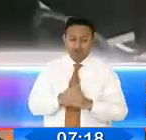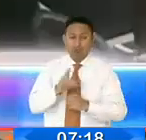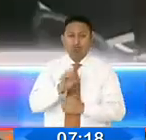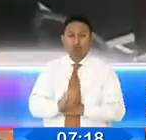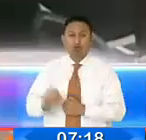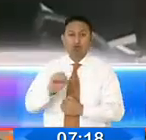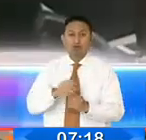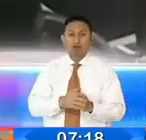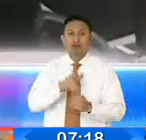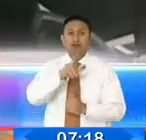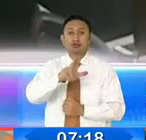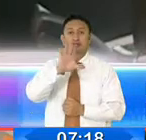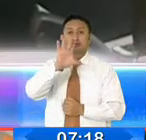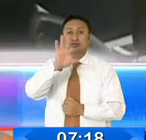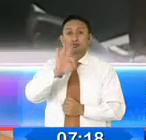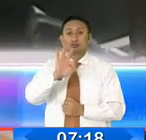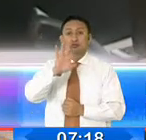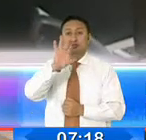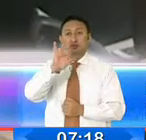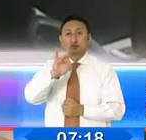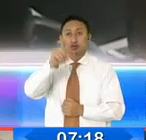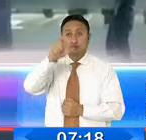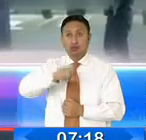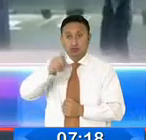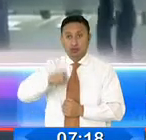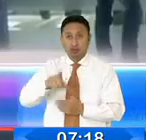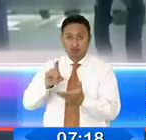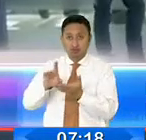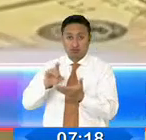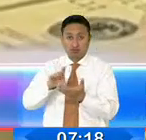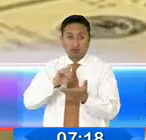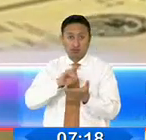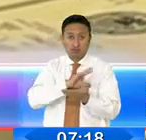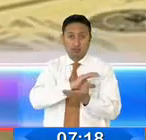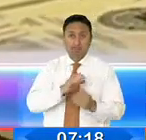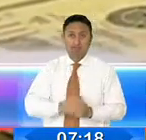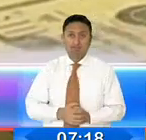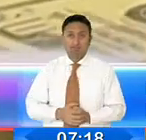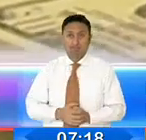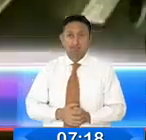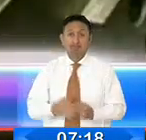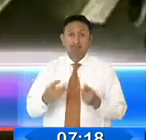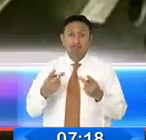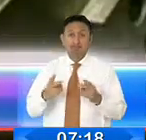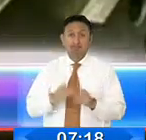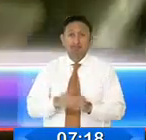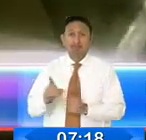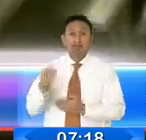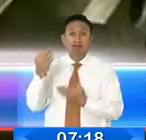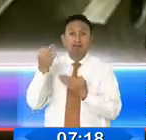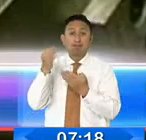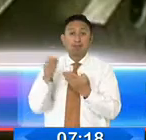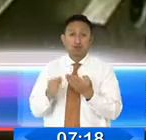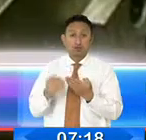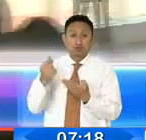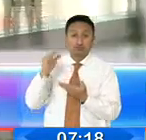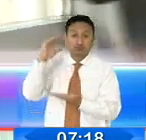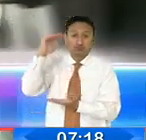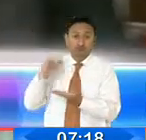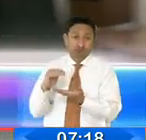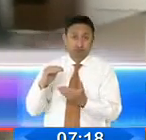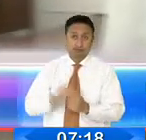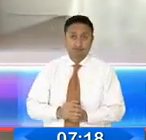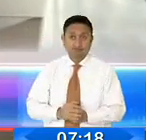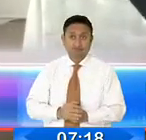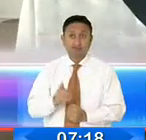398 trabajadores se desvincularan de dicha institución, además de que el presupuesto se recorte. A